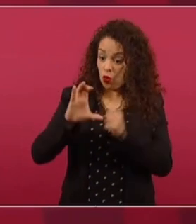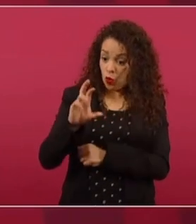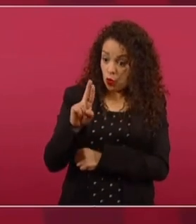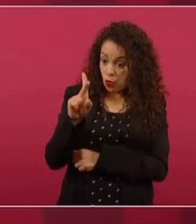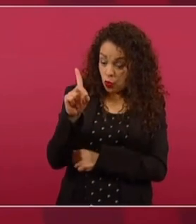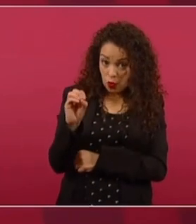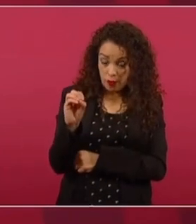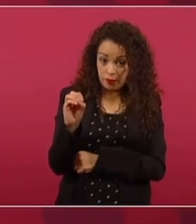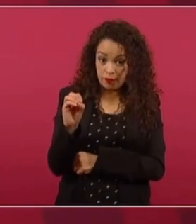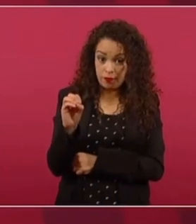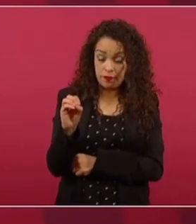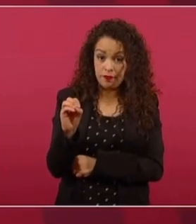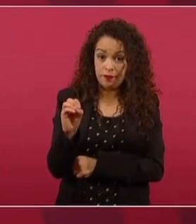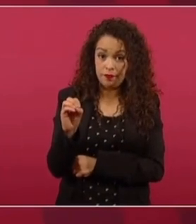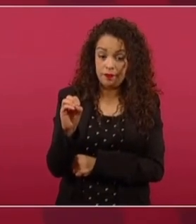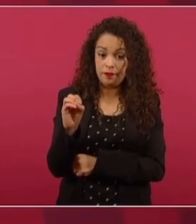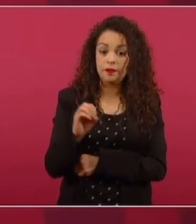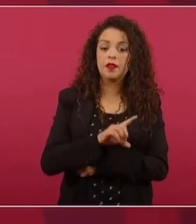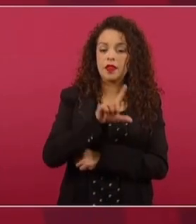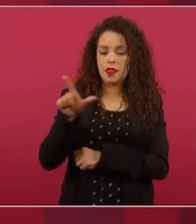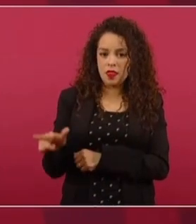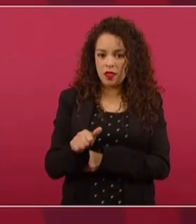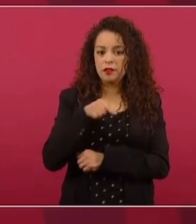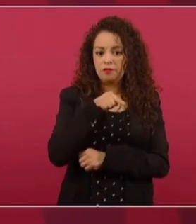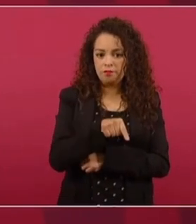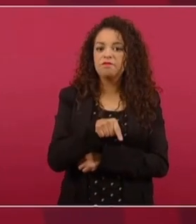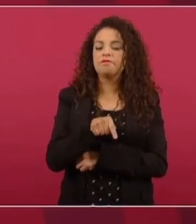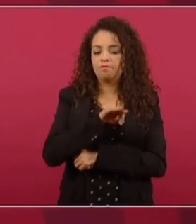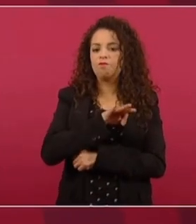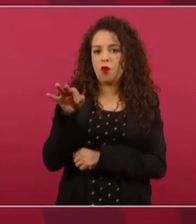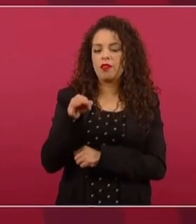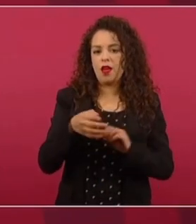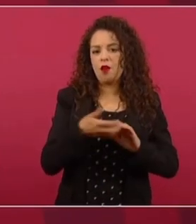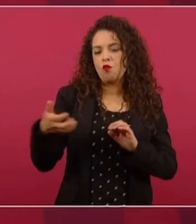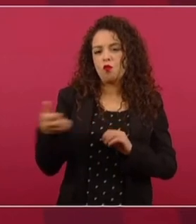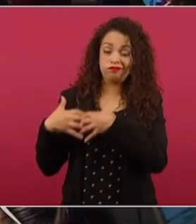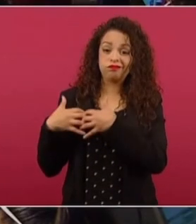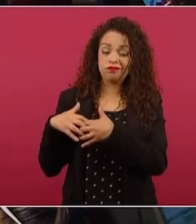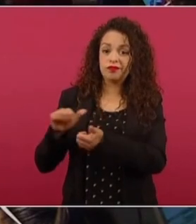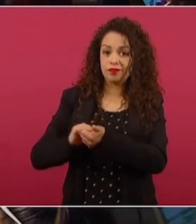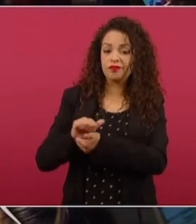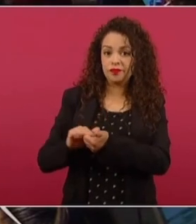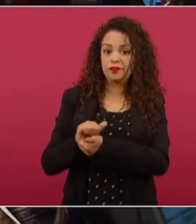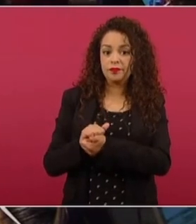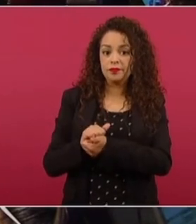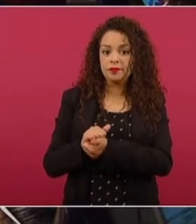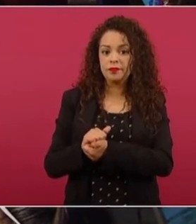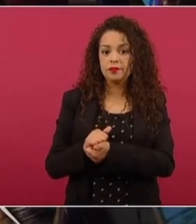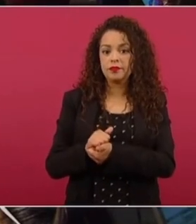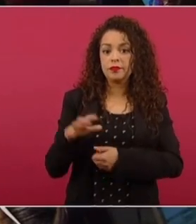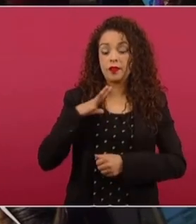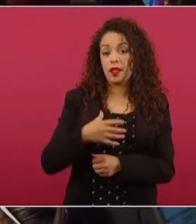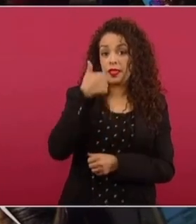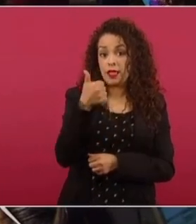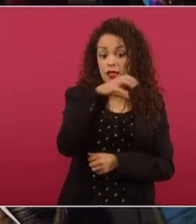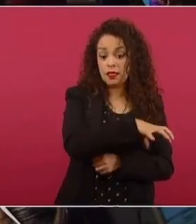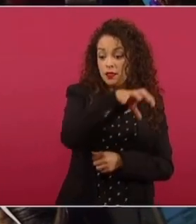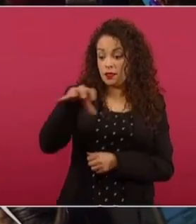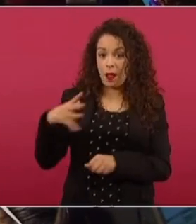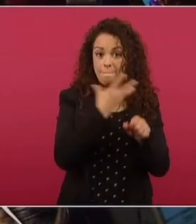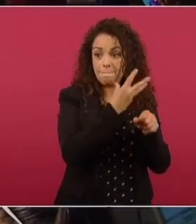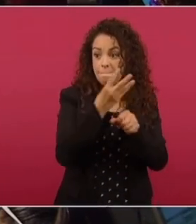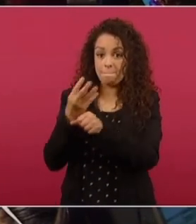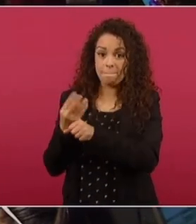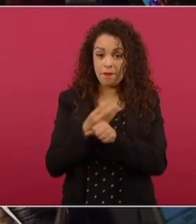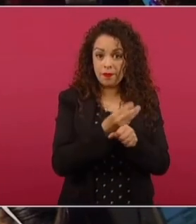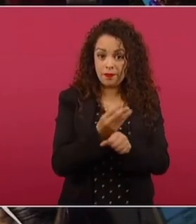pero de ahí se desprende una cantidad de gasolinas y de diésel. Las seis refinerías que estamos rehabilitando